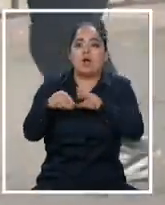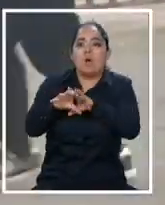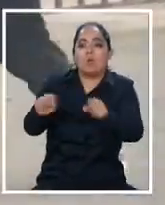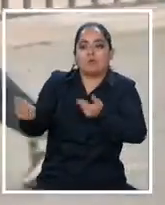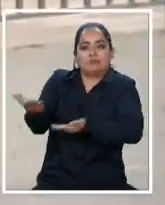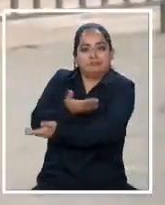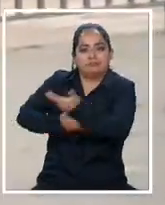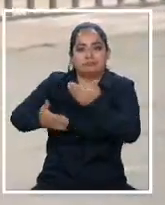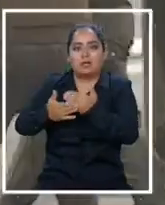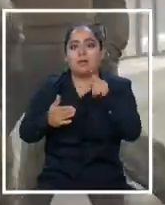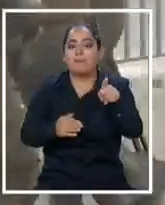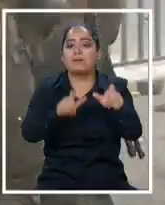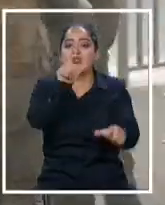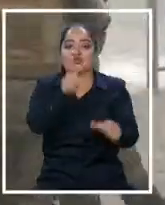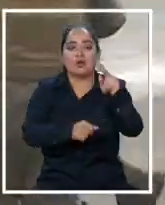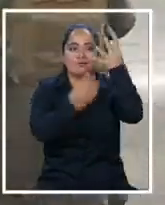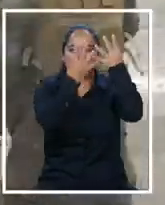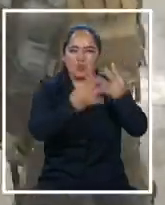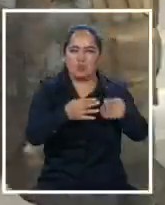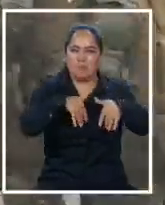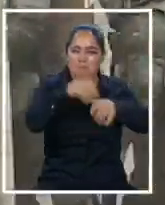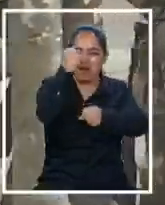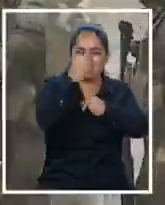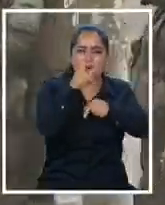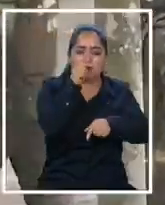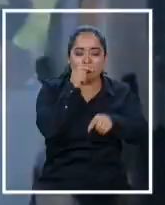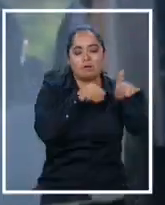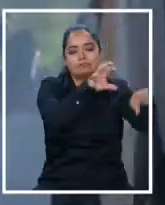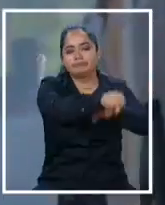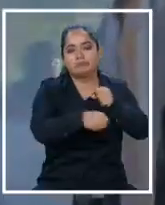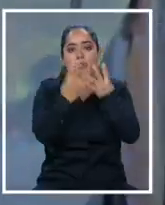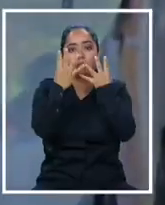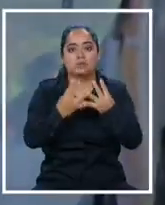presos post estallido social. Gracias. Gracias. Gracias.